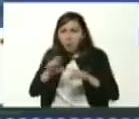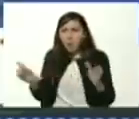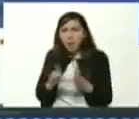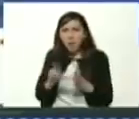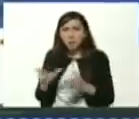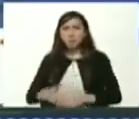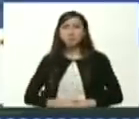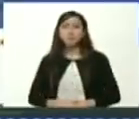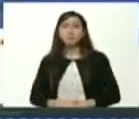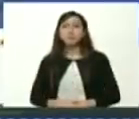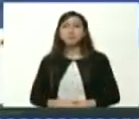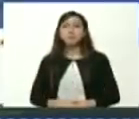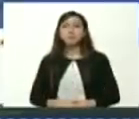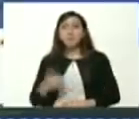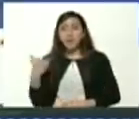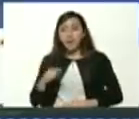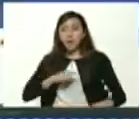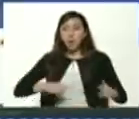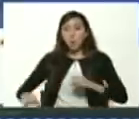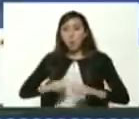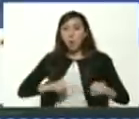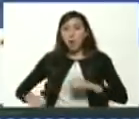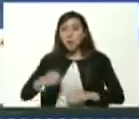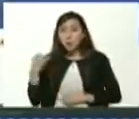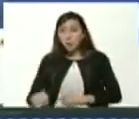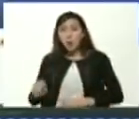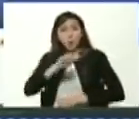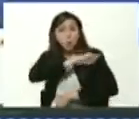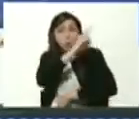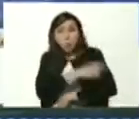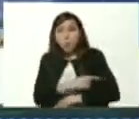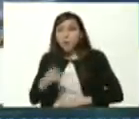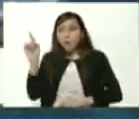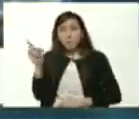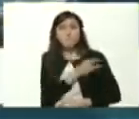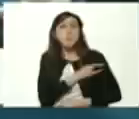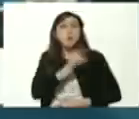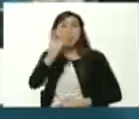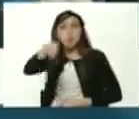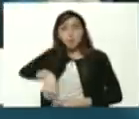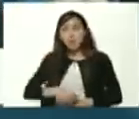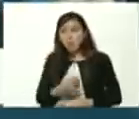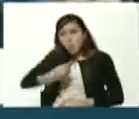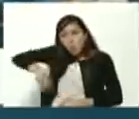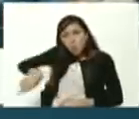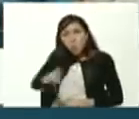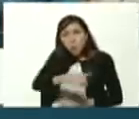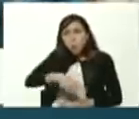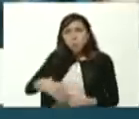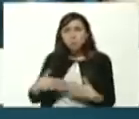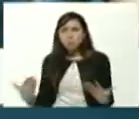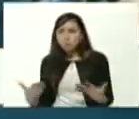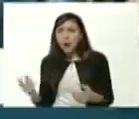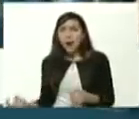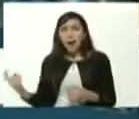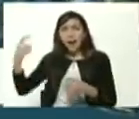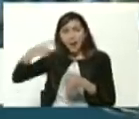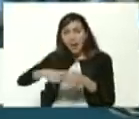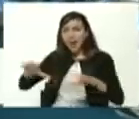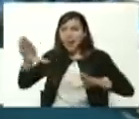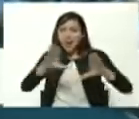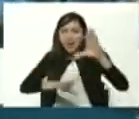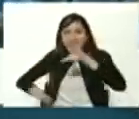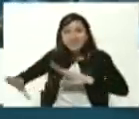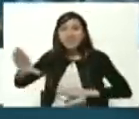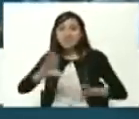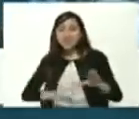del movimiento estudiantil poderoso de la educación universitaria ustedes tienen que integrar la ciencia